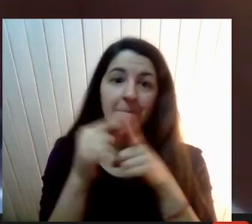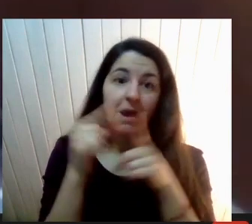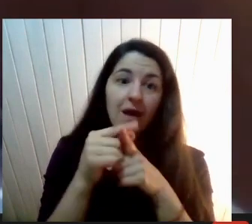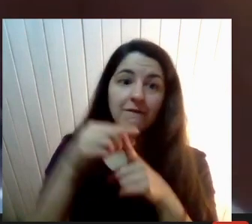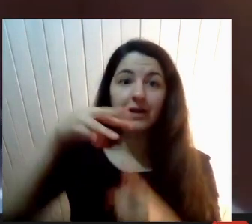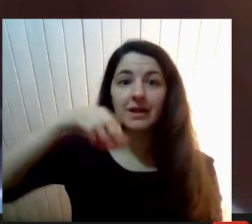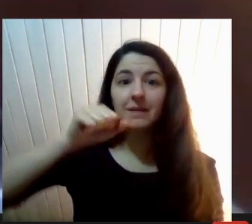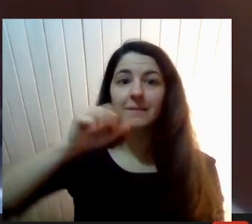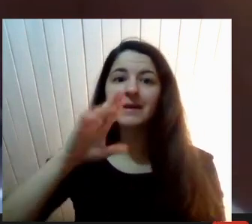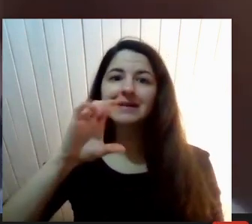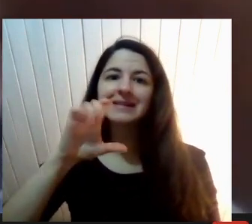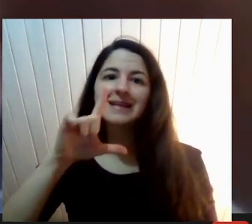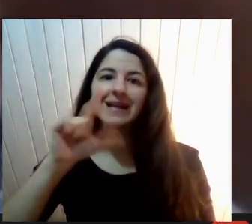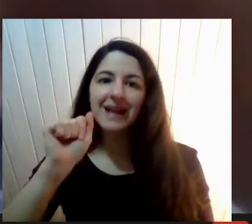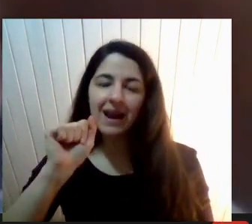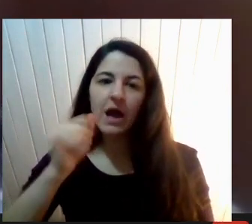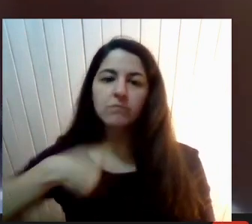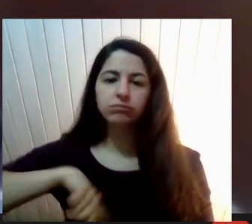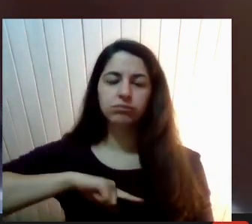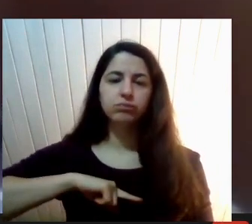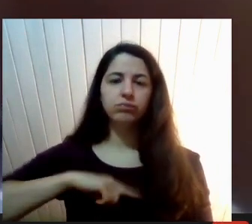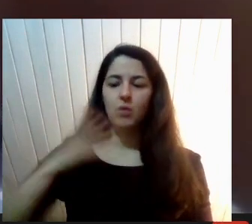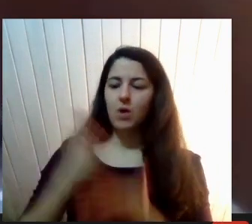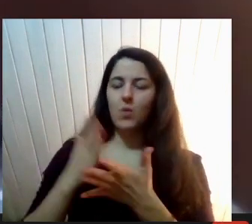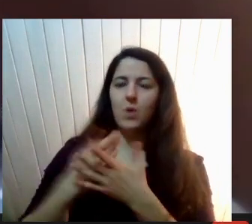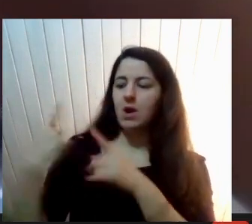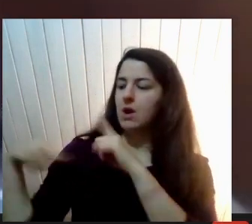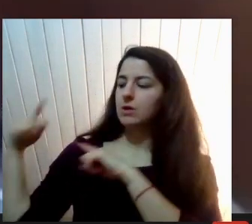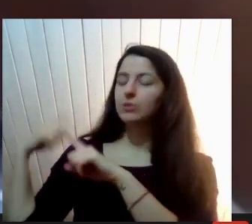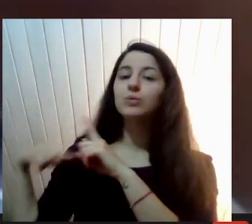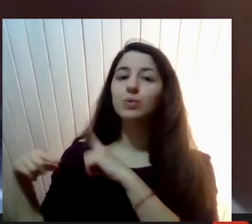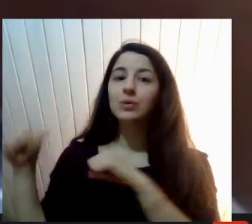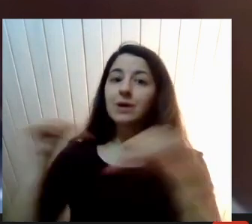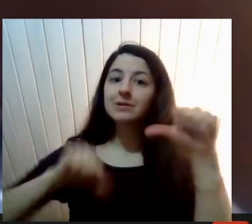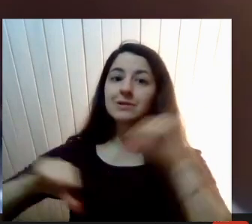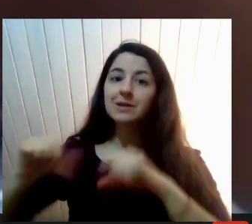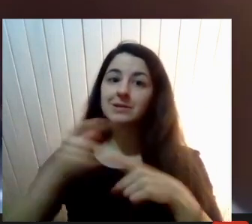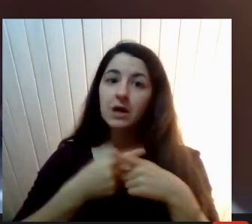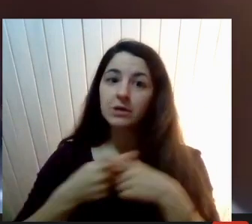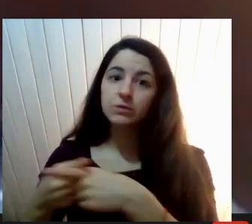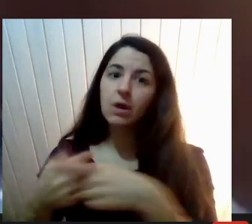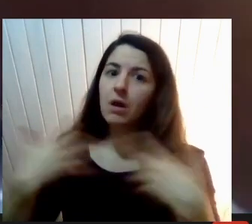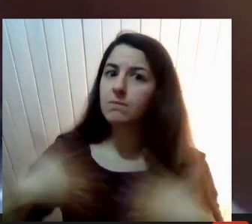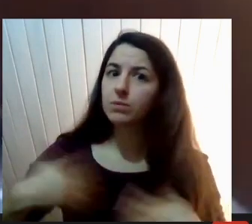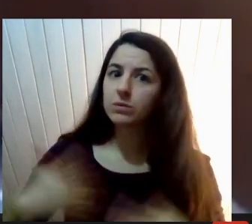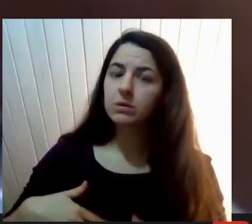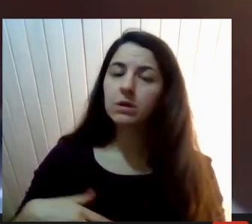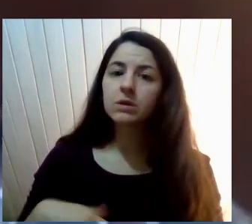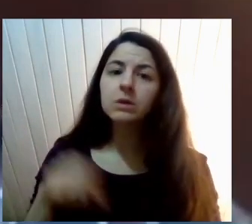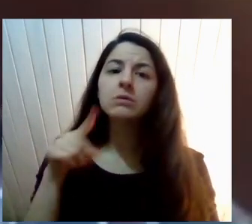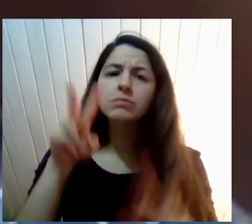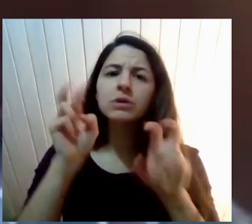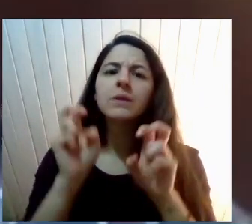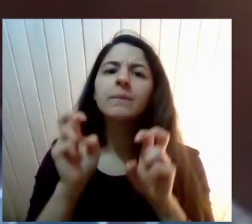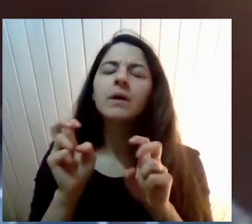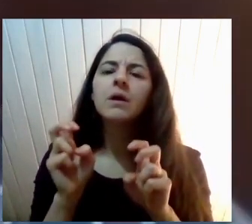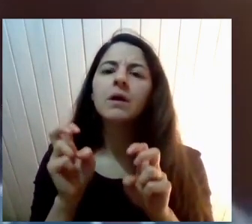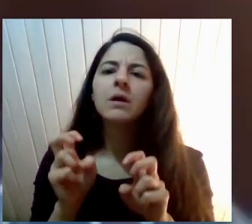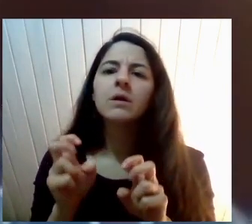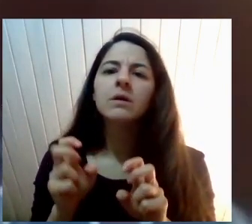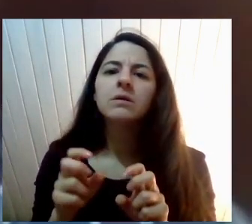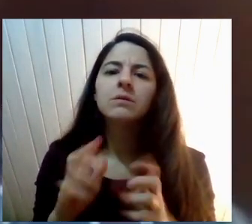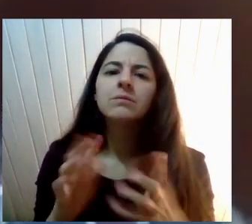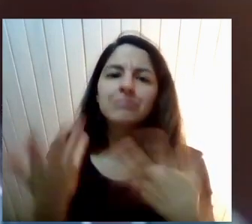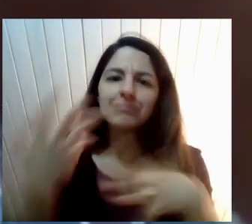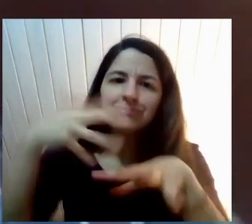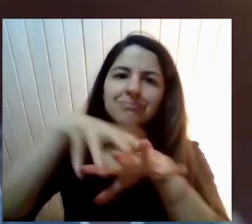De la Escuela De Historia Y Ciencias Sociales Es muy importante Tratar estos temas Sobre todo Pensando en la Integralidad La